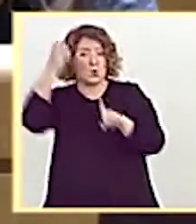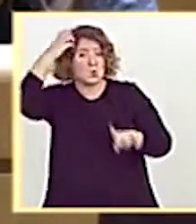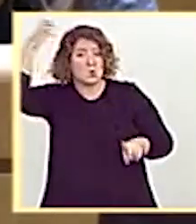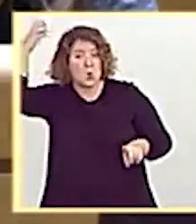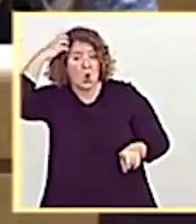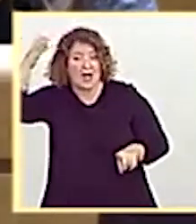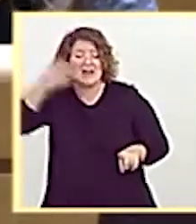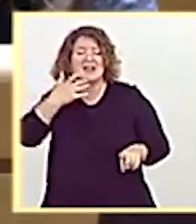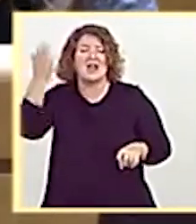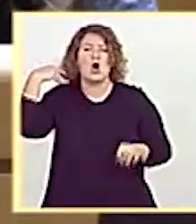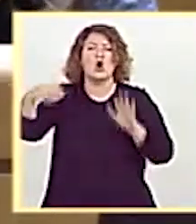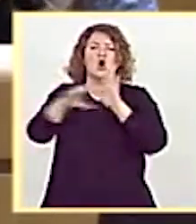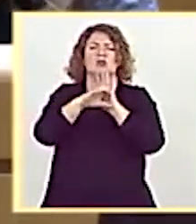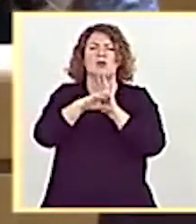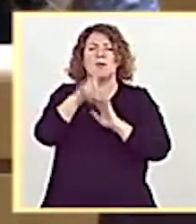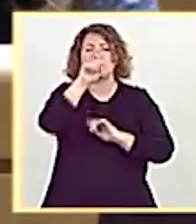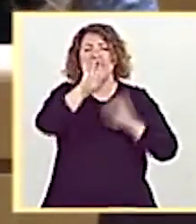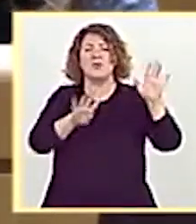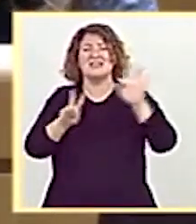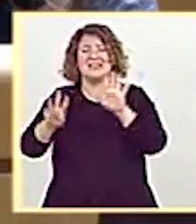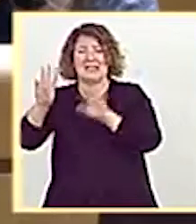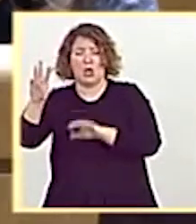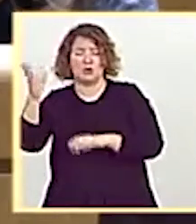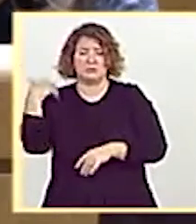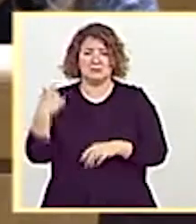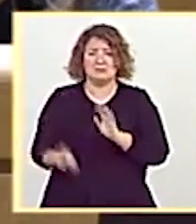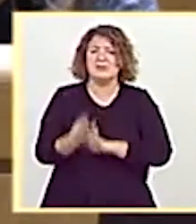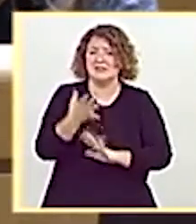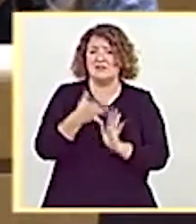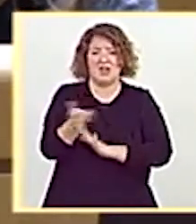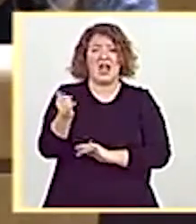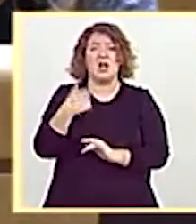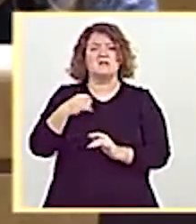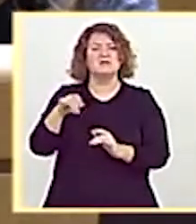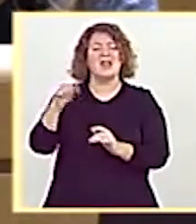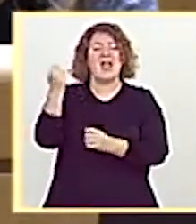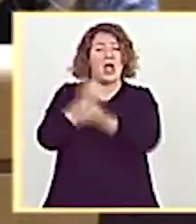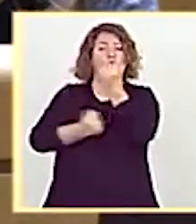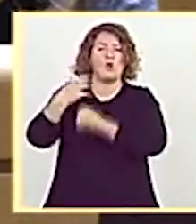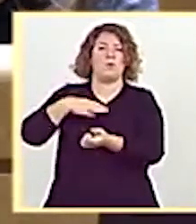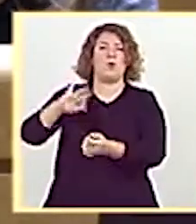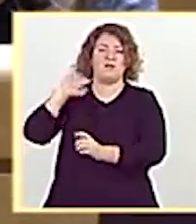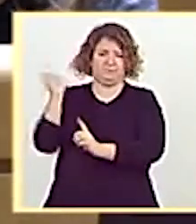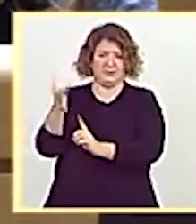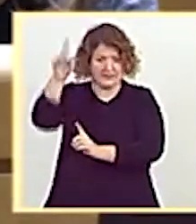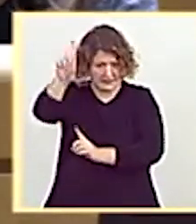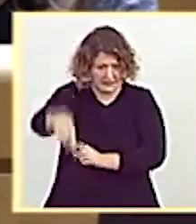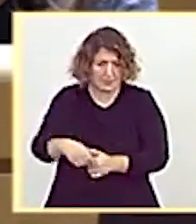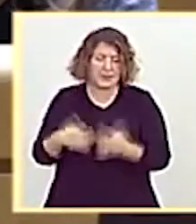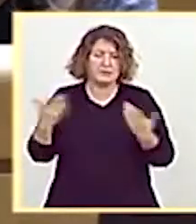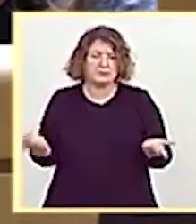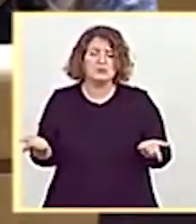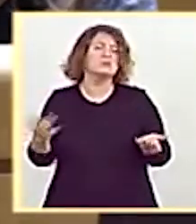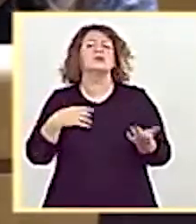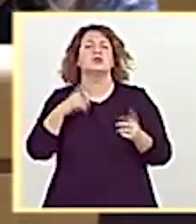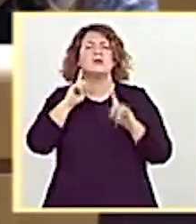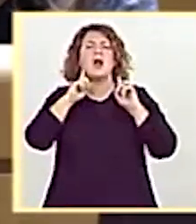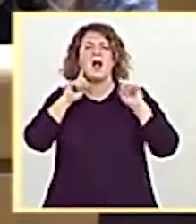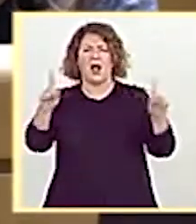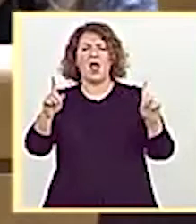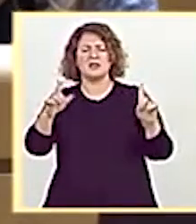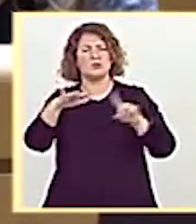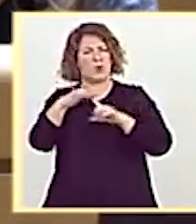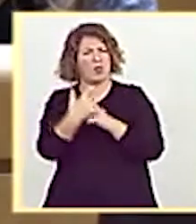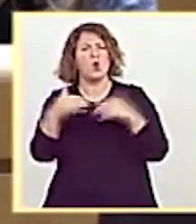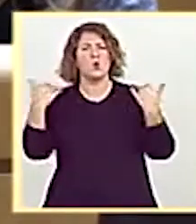Constitución del 78, se está atacando también a la estabilidad económica de España. Estas dos circunstancias son graves amenazas para